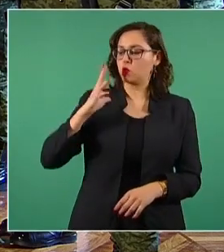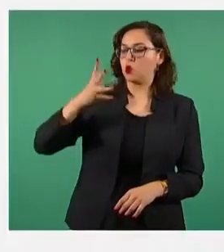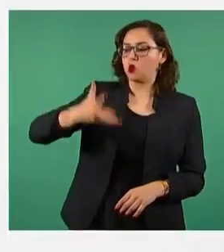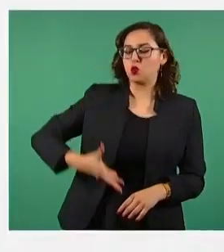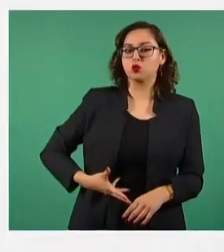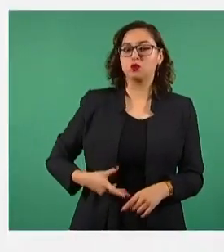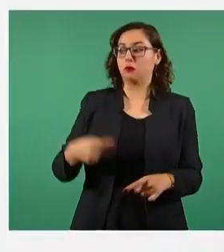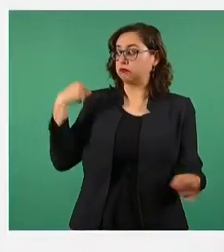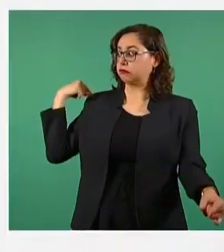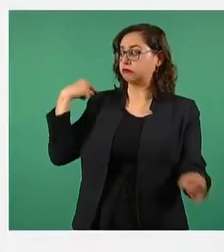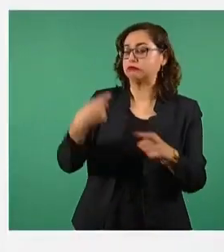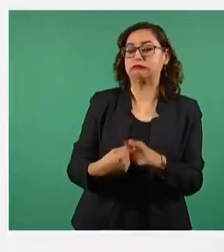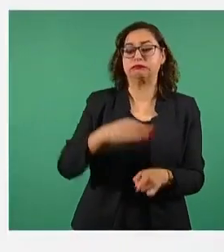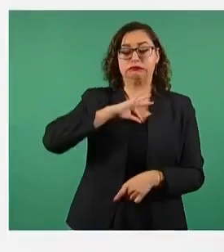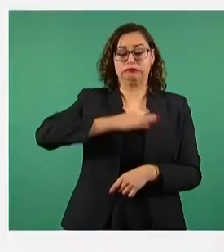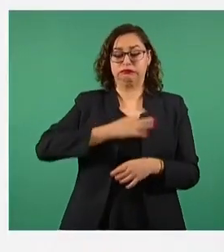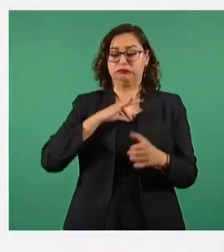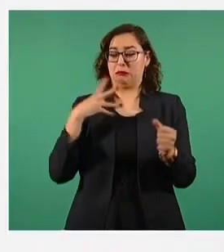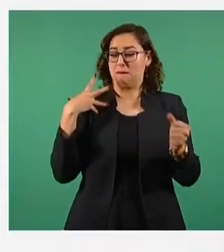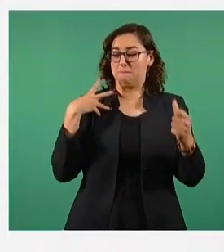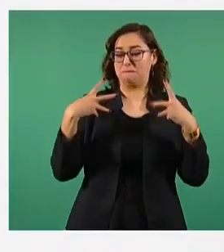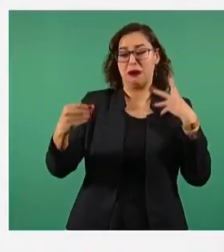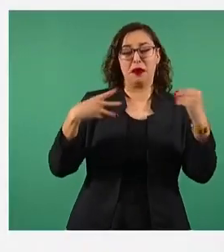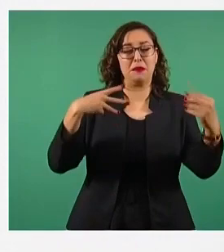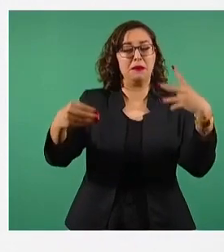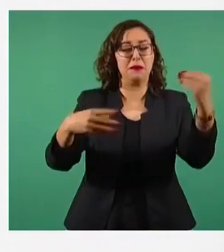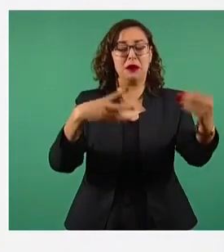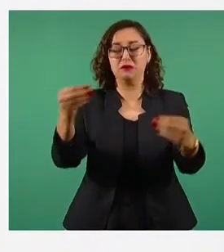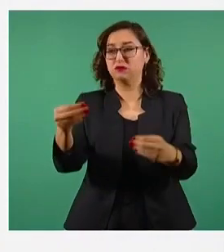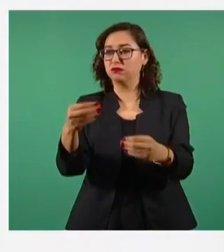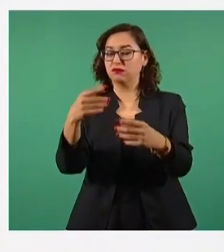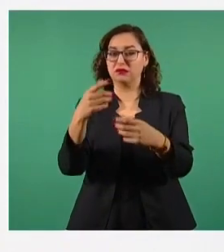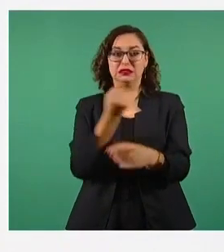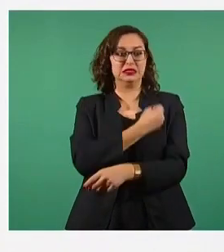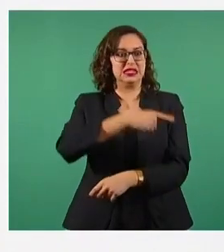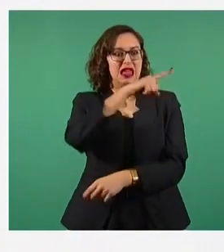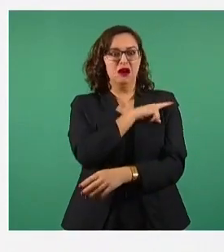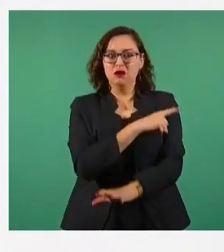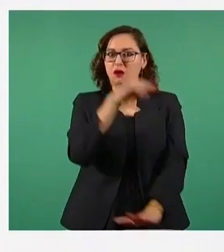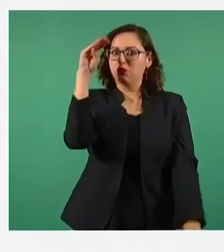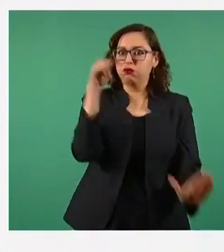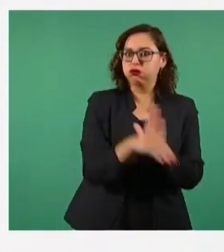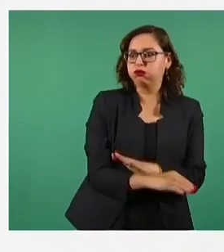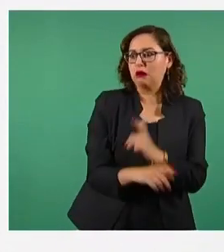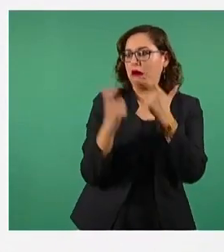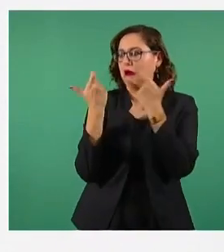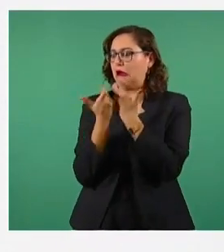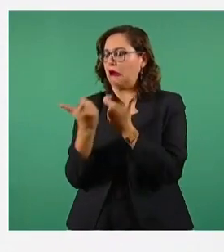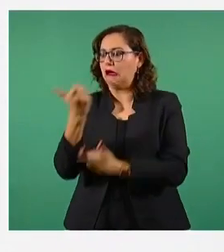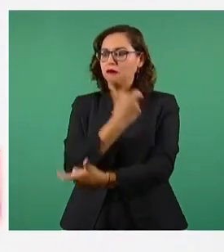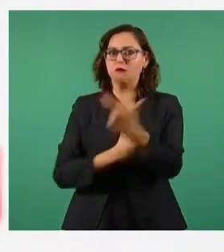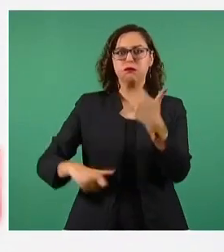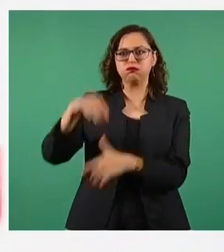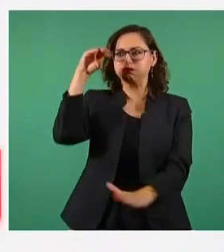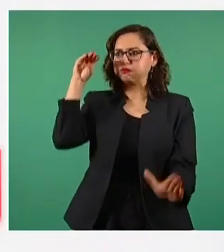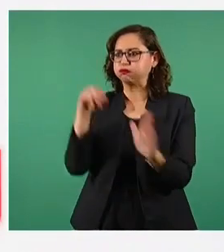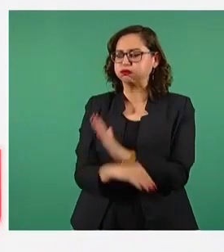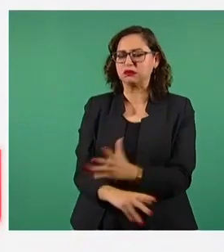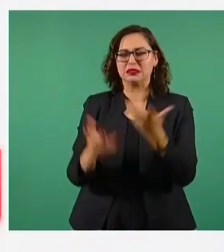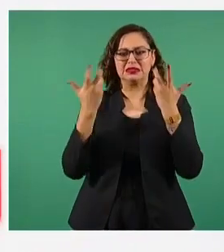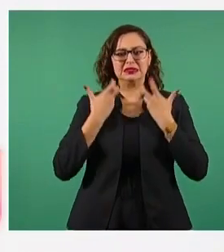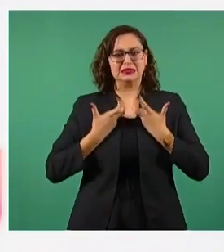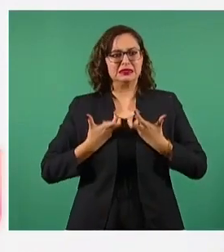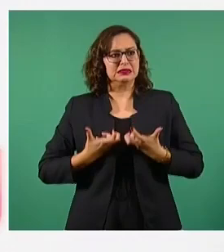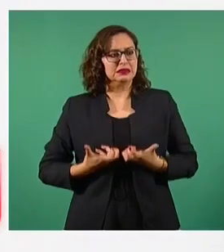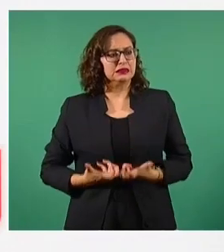económica que provocó la pandemia y con todo y el sufrimiento que nos causó, no dejamos